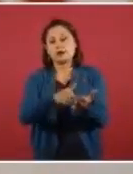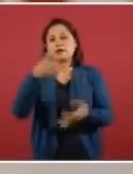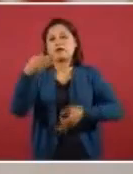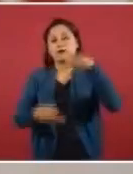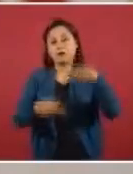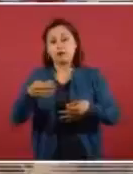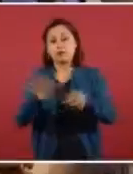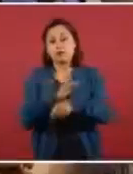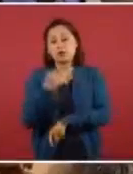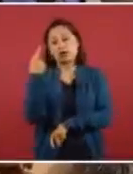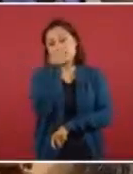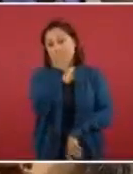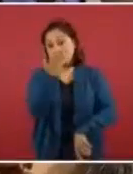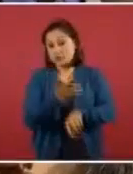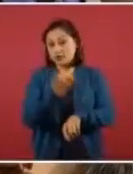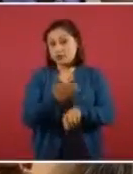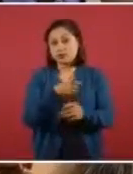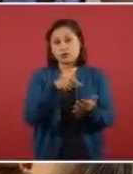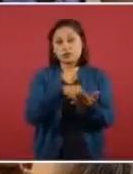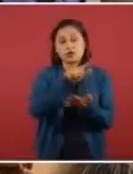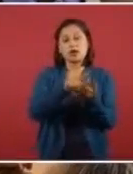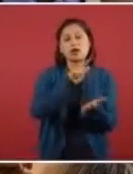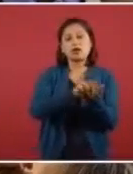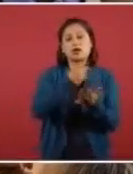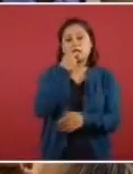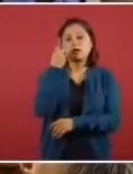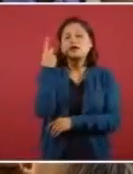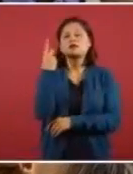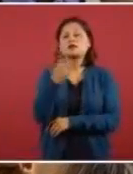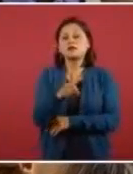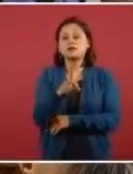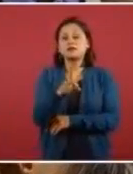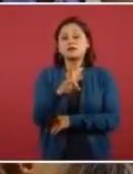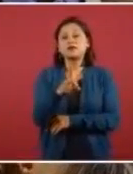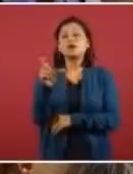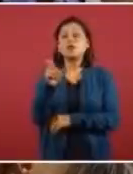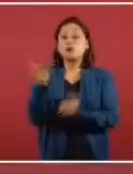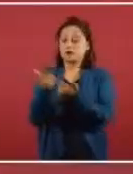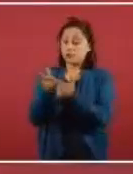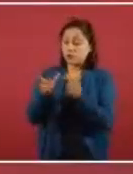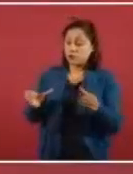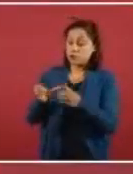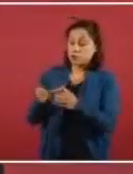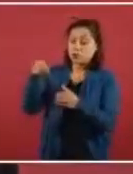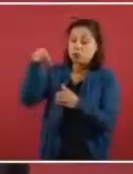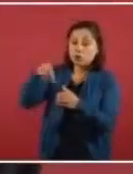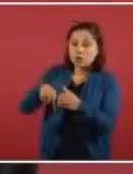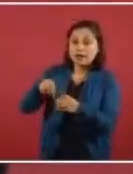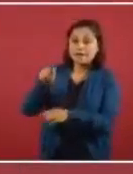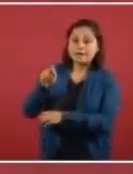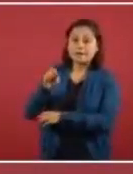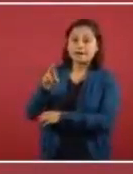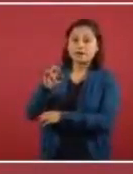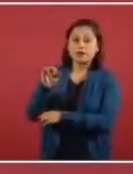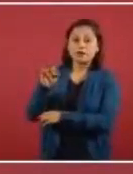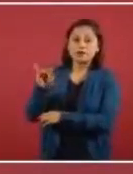posibilita, cuando se declara, se determina a un grupo terrorista, entonces se invocan